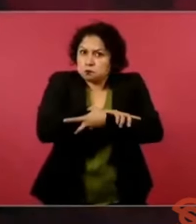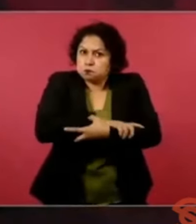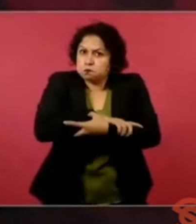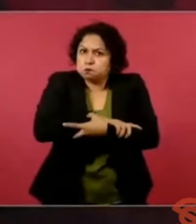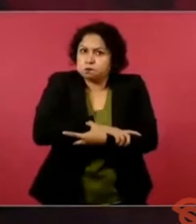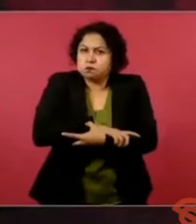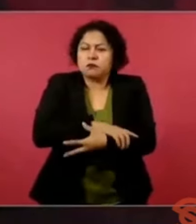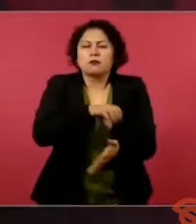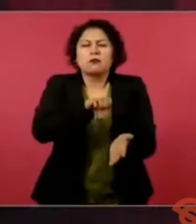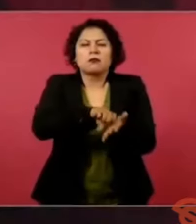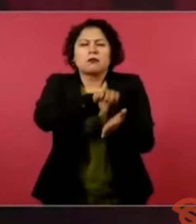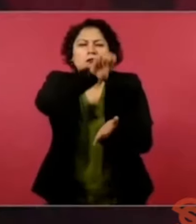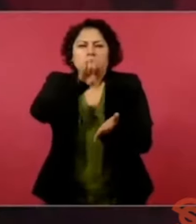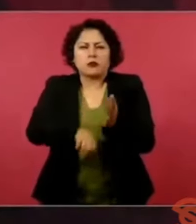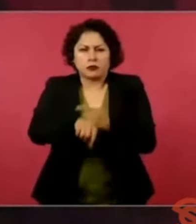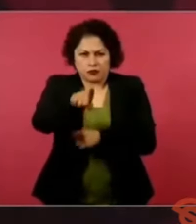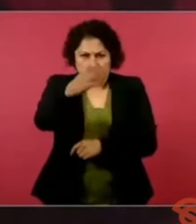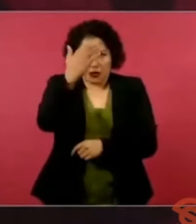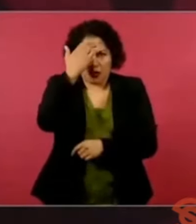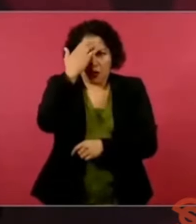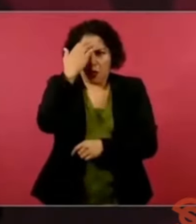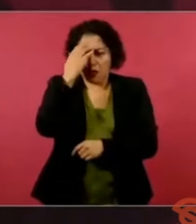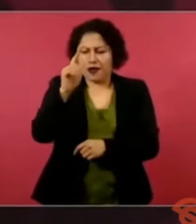de dónde viene la ayuda mutua,